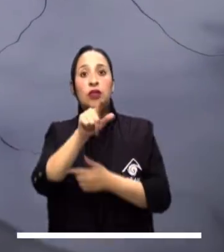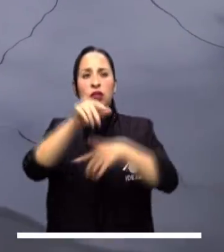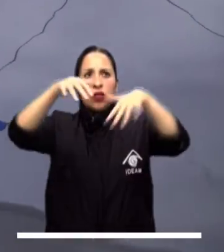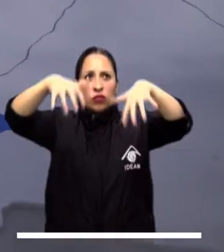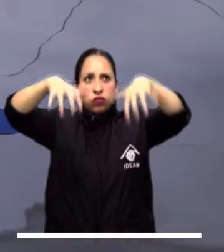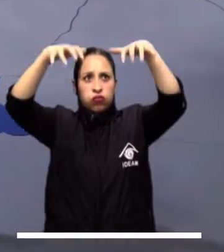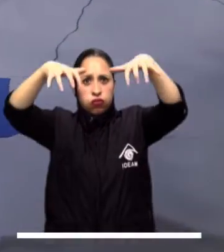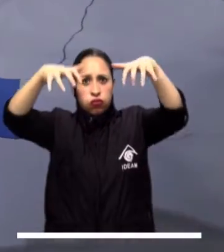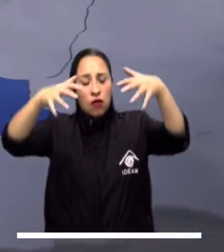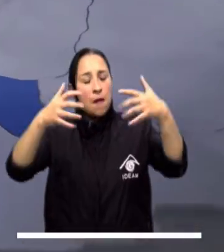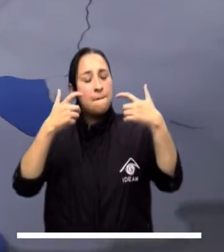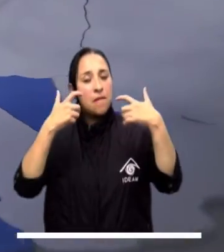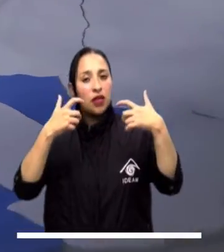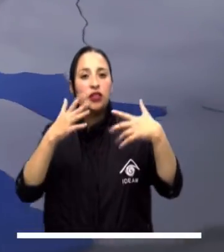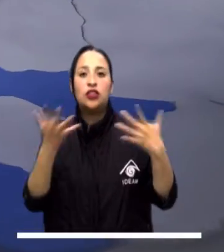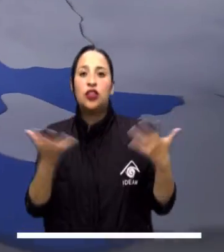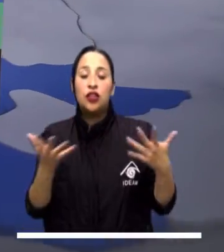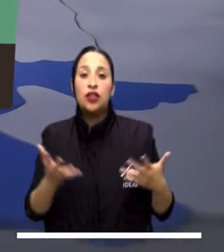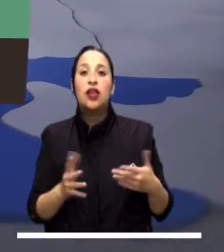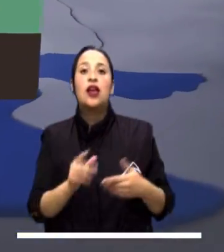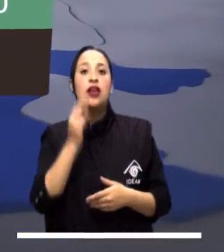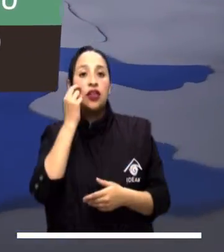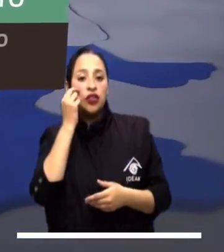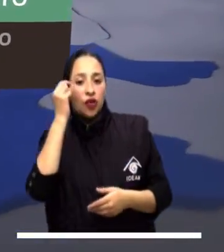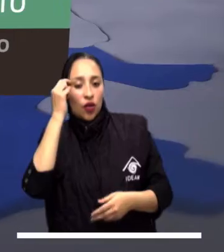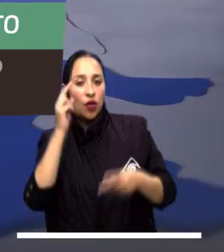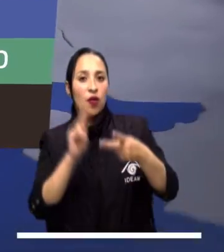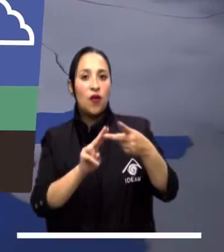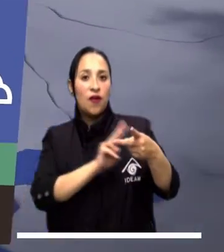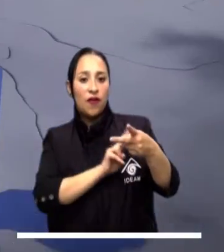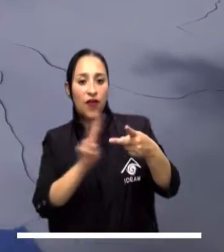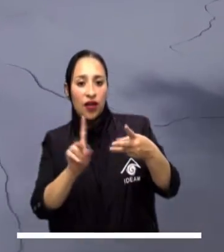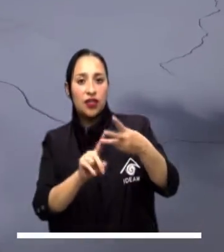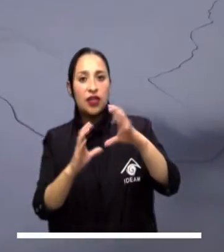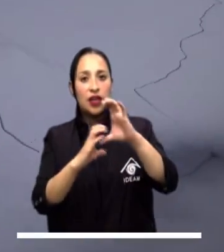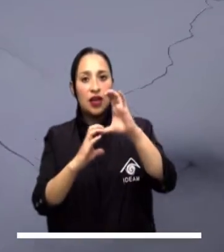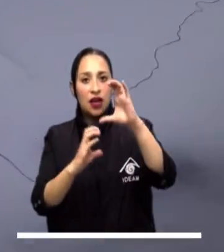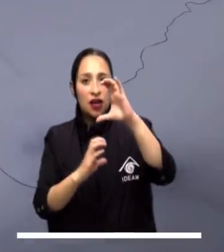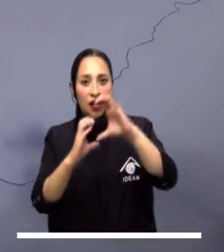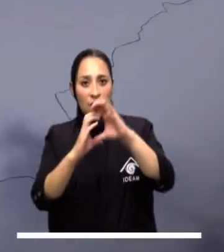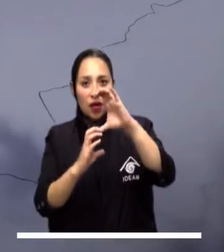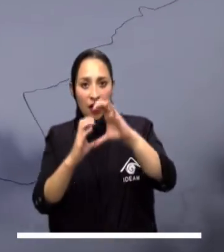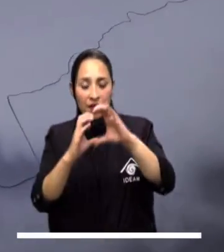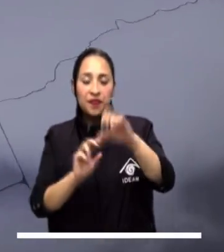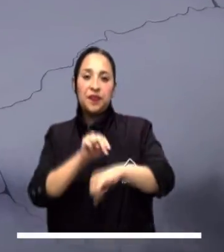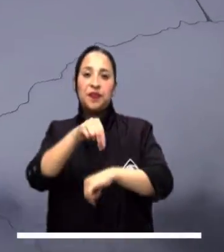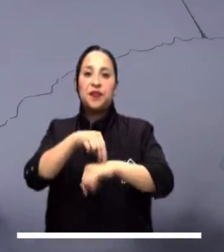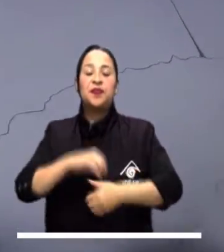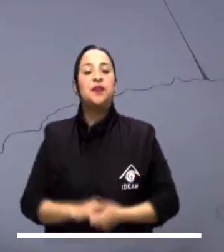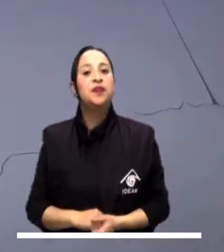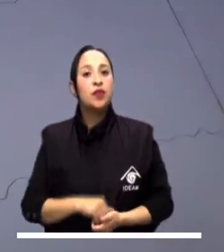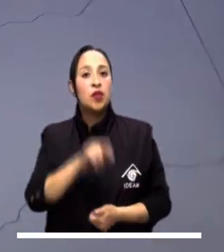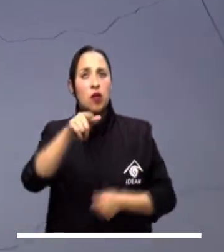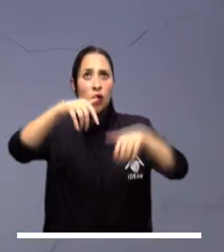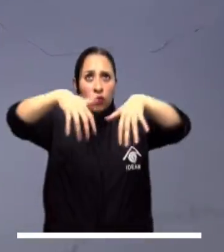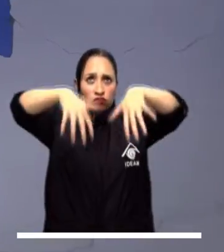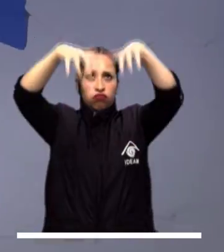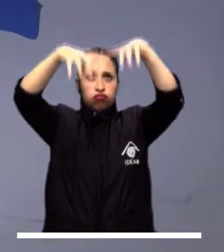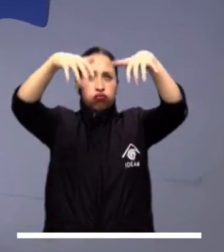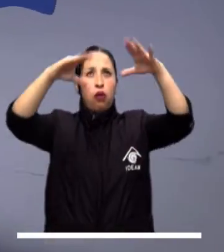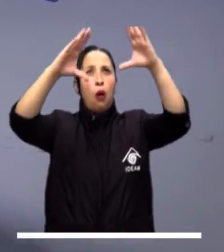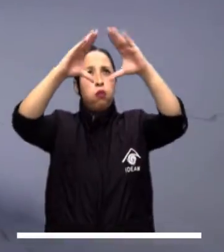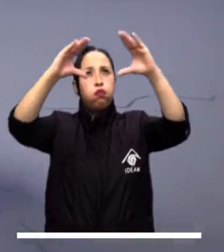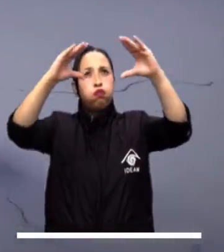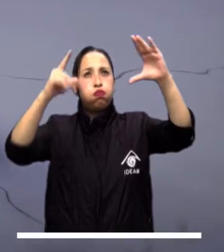¡Suscríbete al Las zonas de mayor intensidad de lluvias serán el suroriente del Chocó, oriente del Valle, norte de Cauca y Nariño.